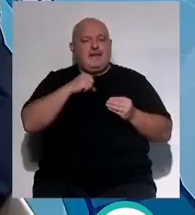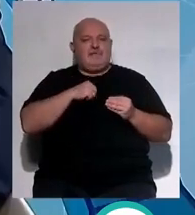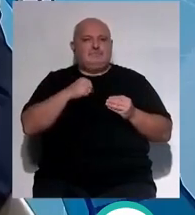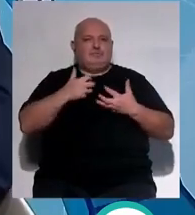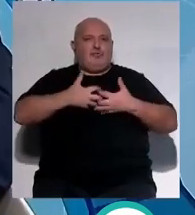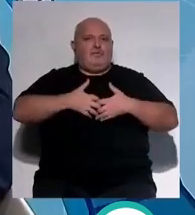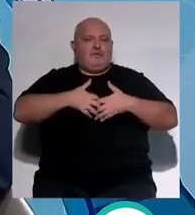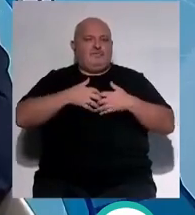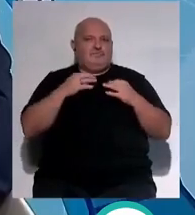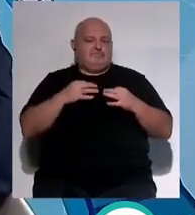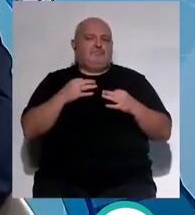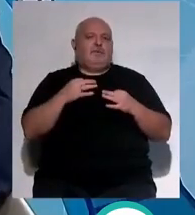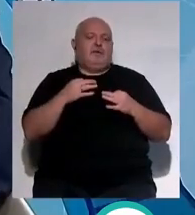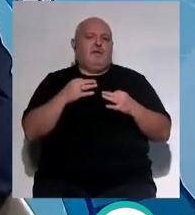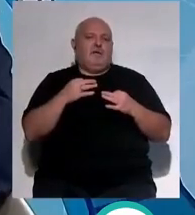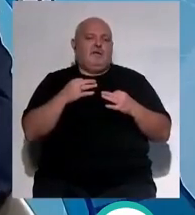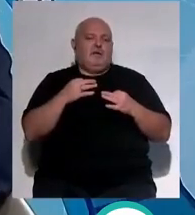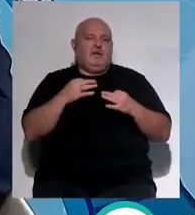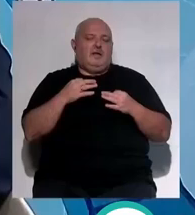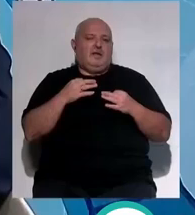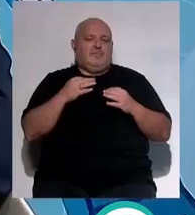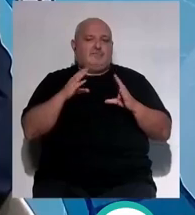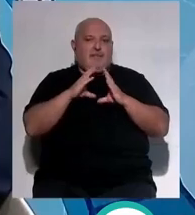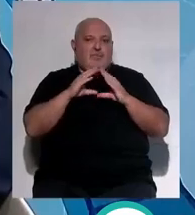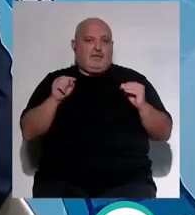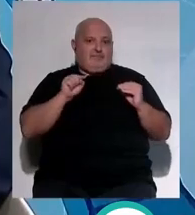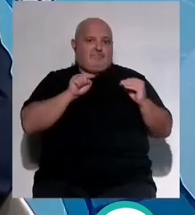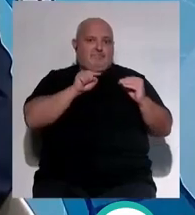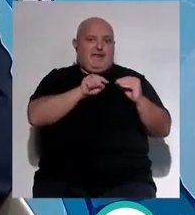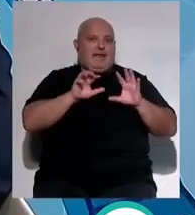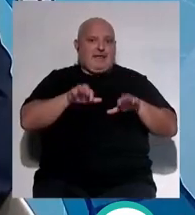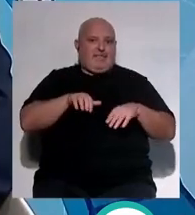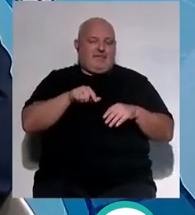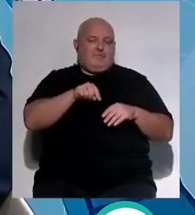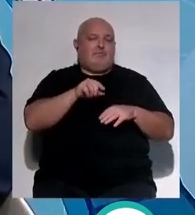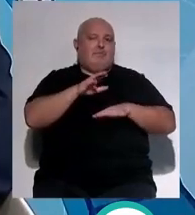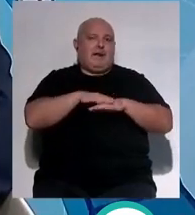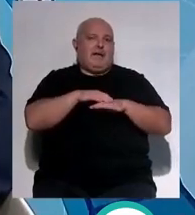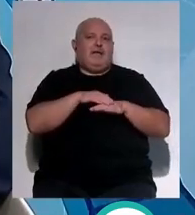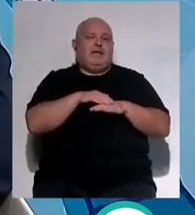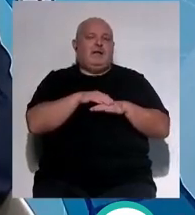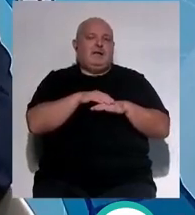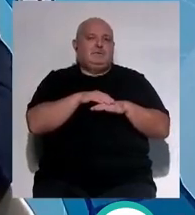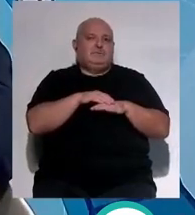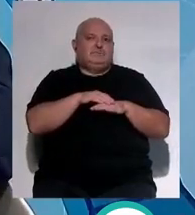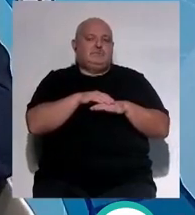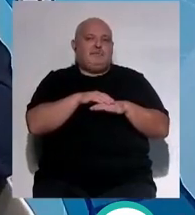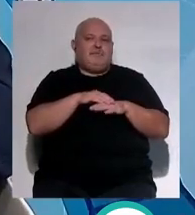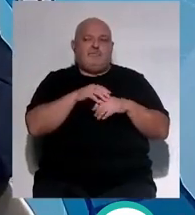funcionamiento en la región para de alguna manera pues